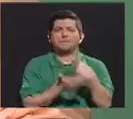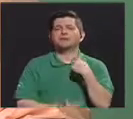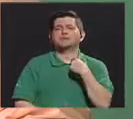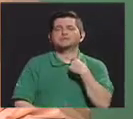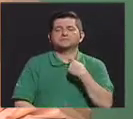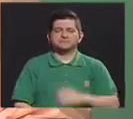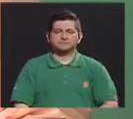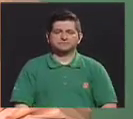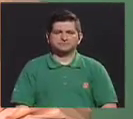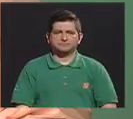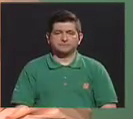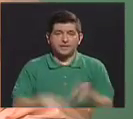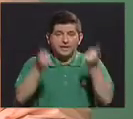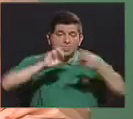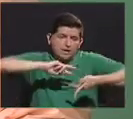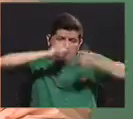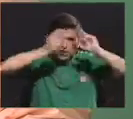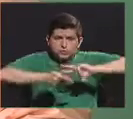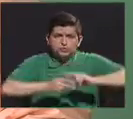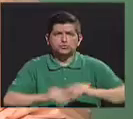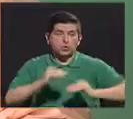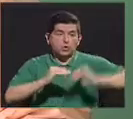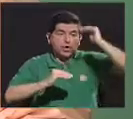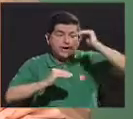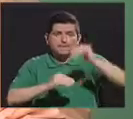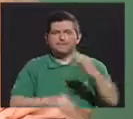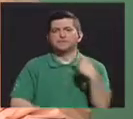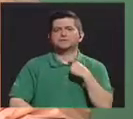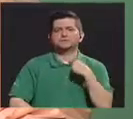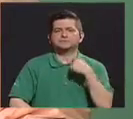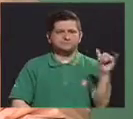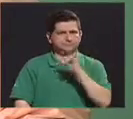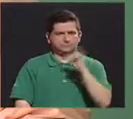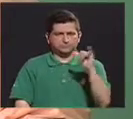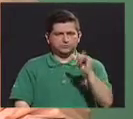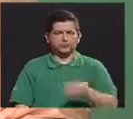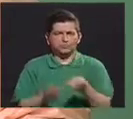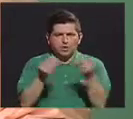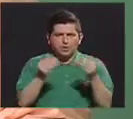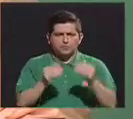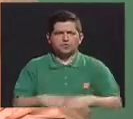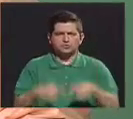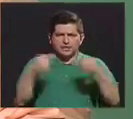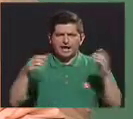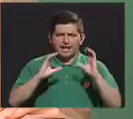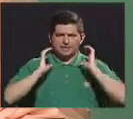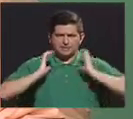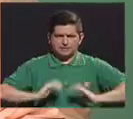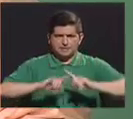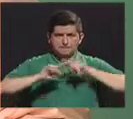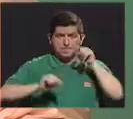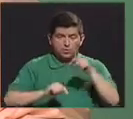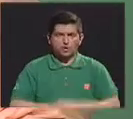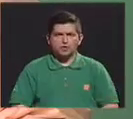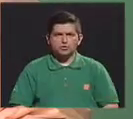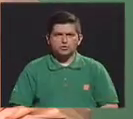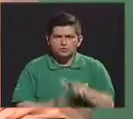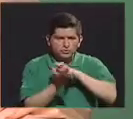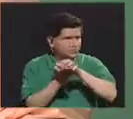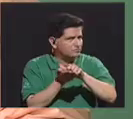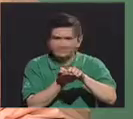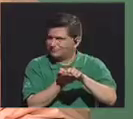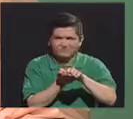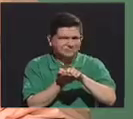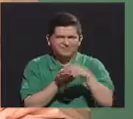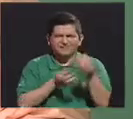En el caso contrario, el hipertiroidismo, aunque también se producen anticuerpos, pero los anticuerpos, en lugar de destruir tejido, lo que